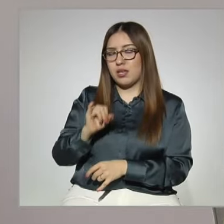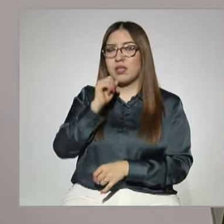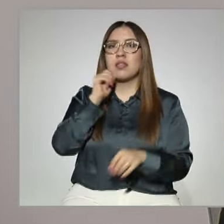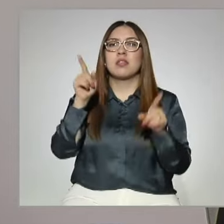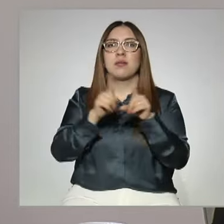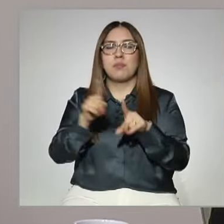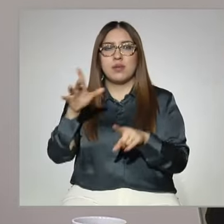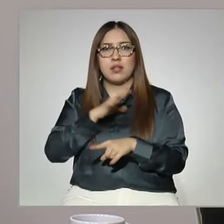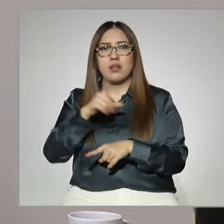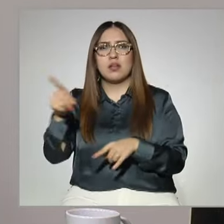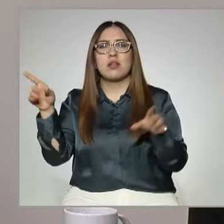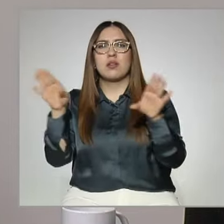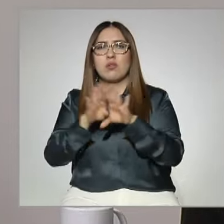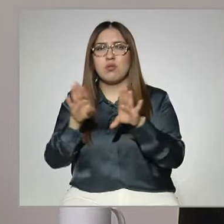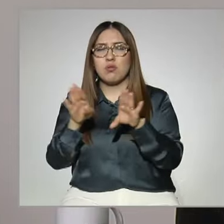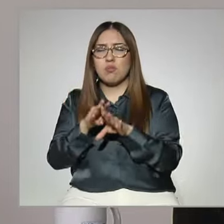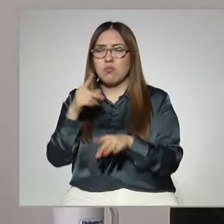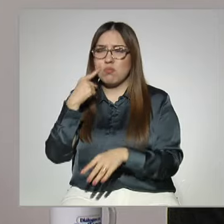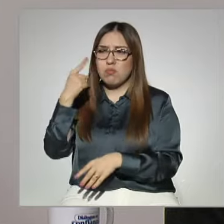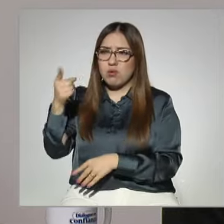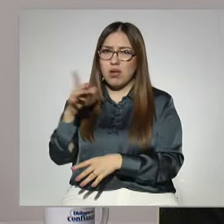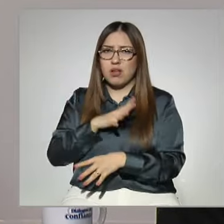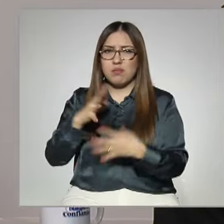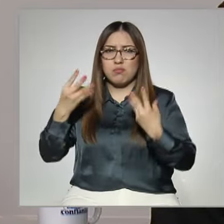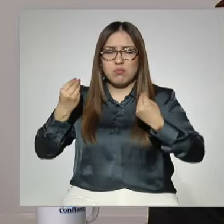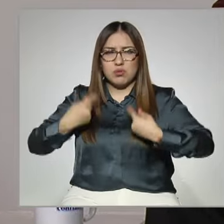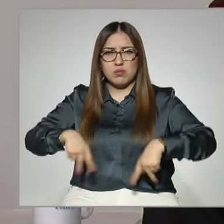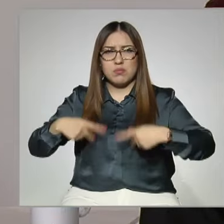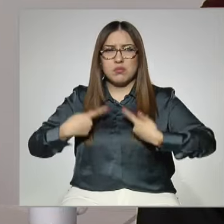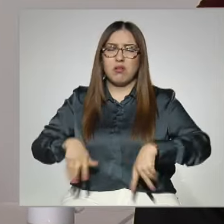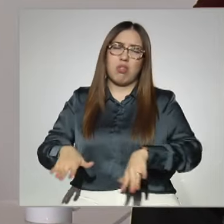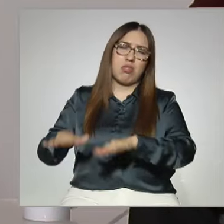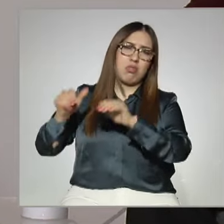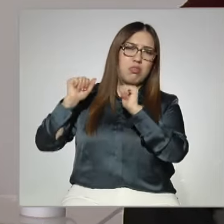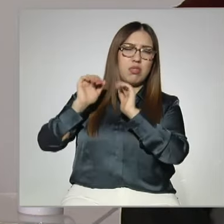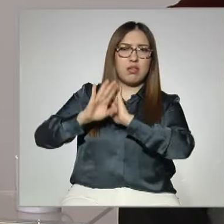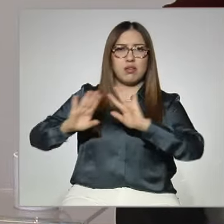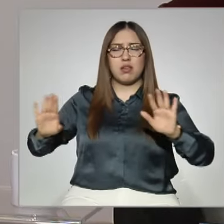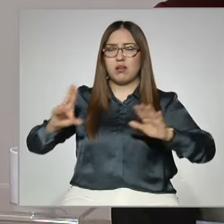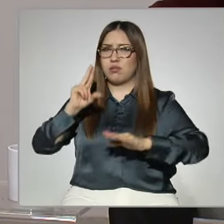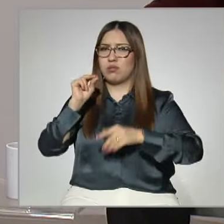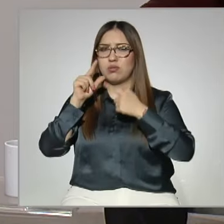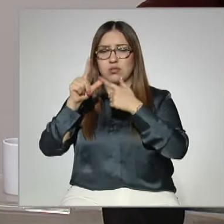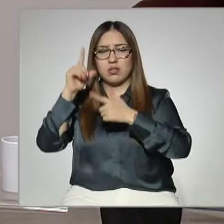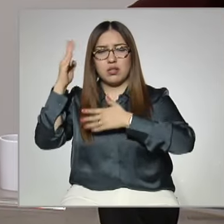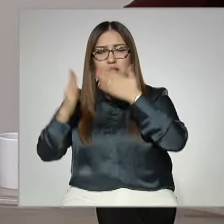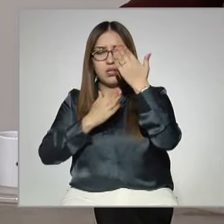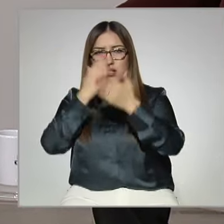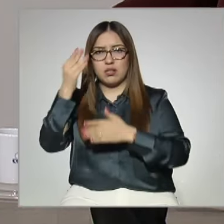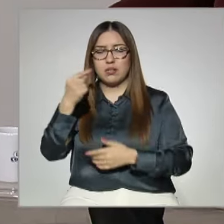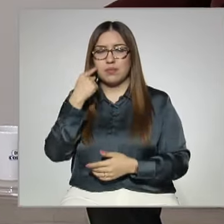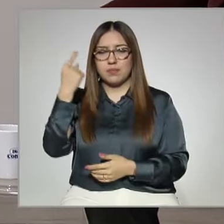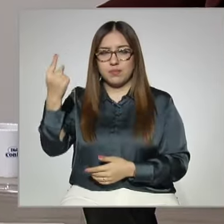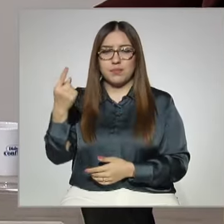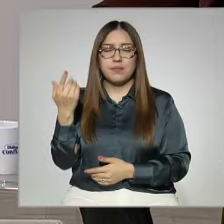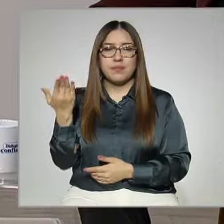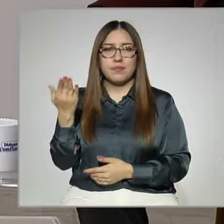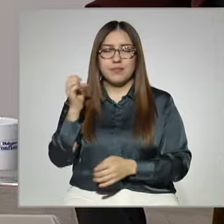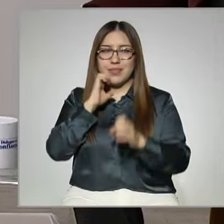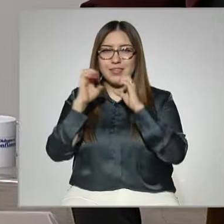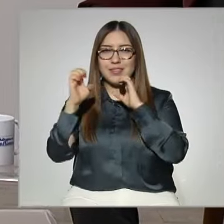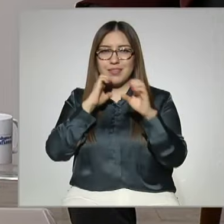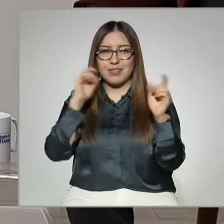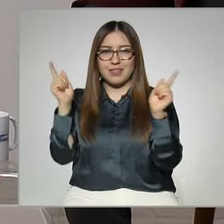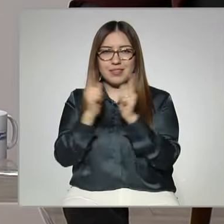la medición de la deserción escolar. Escuchamos a la maestra Norma Luz Navarro Sandoval, directora de Diseño Conceptual de Encuestas Tradicionales y